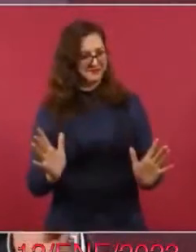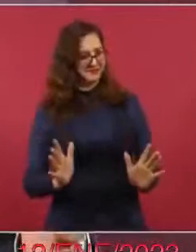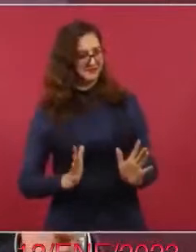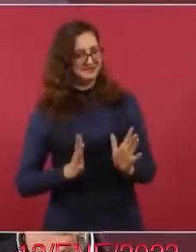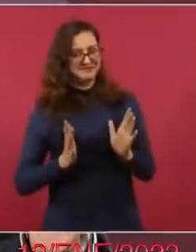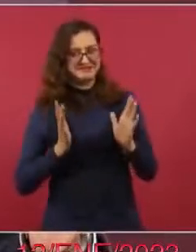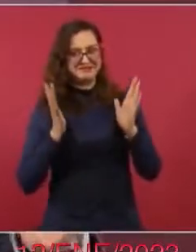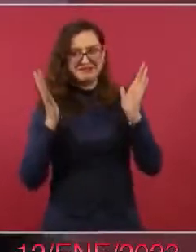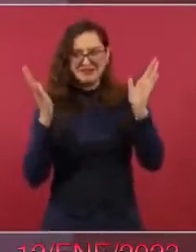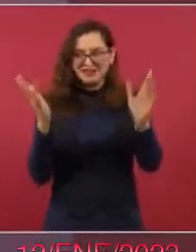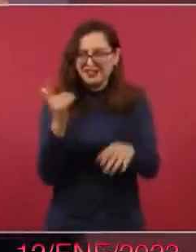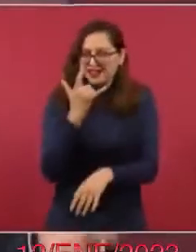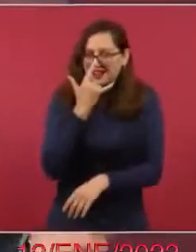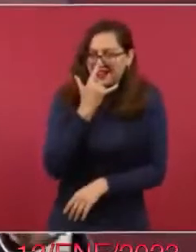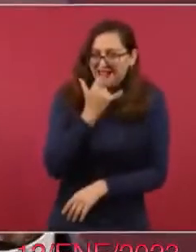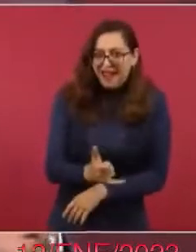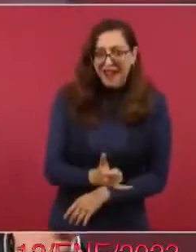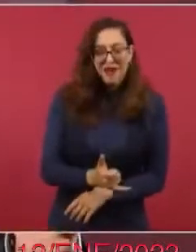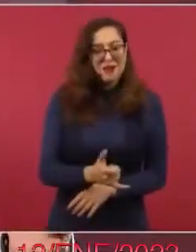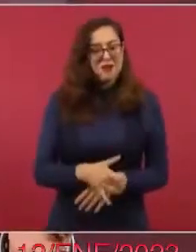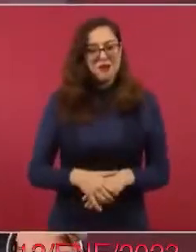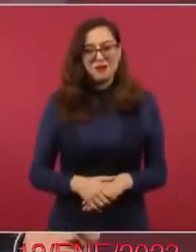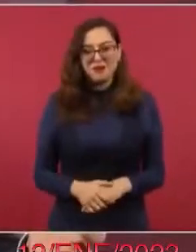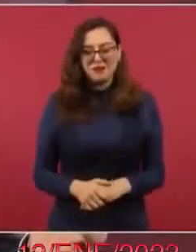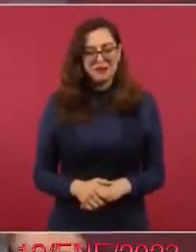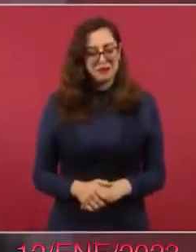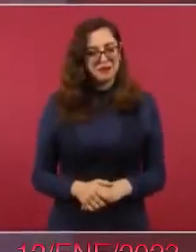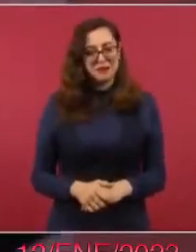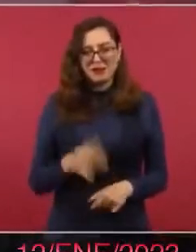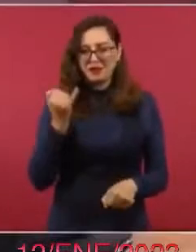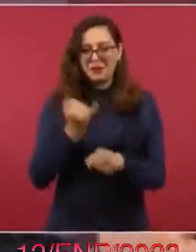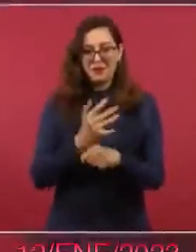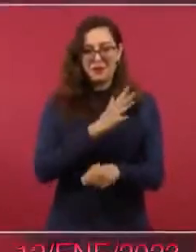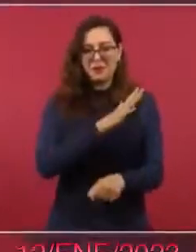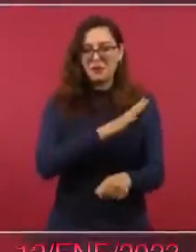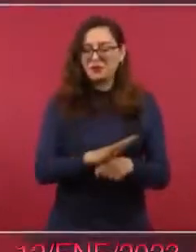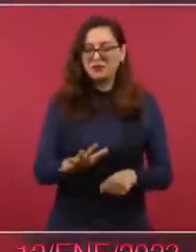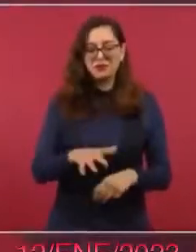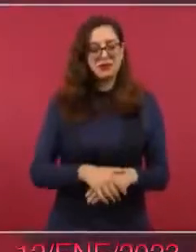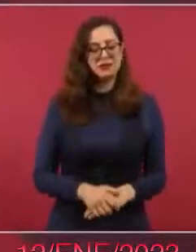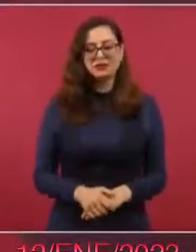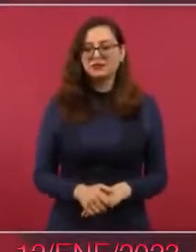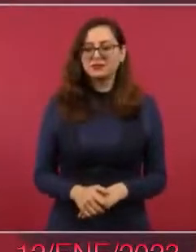en la historia reciente, en contra del gobierno.